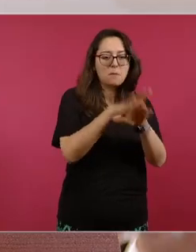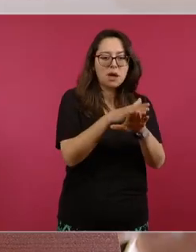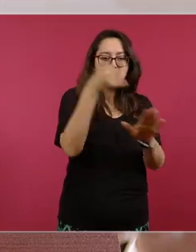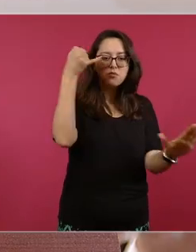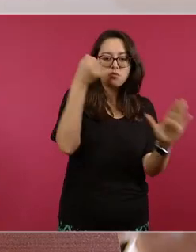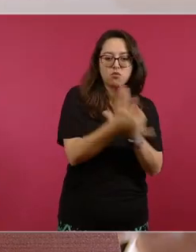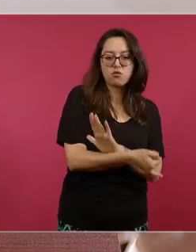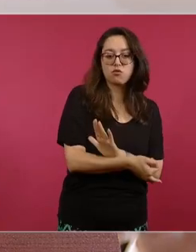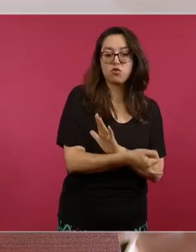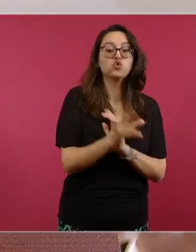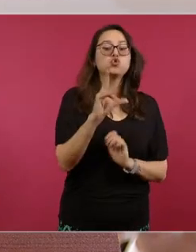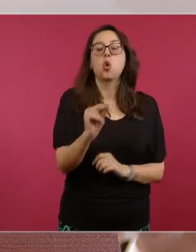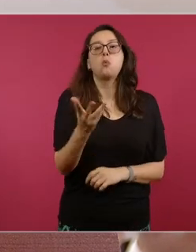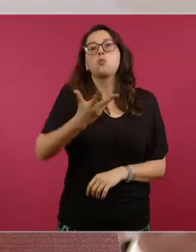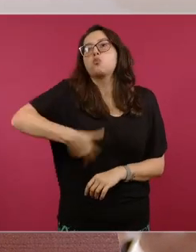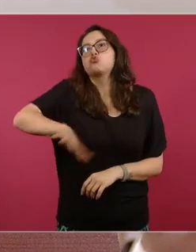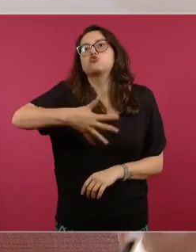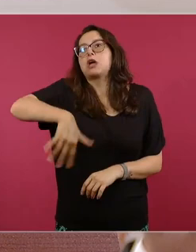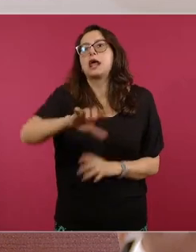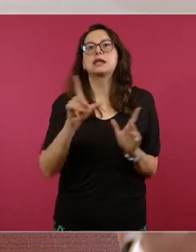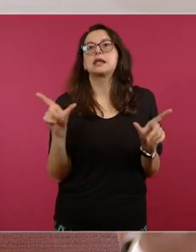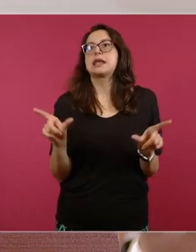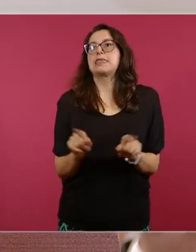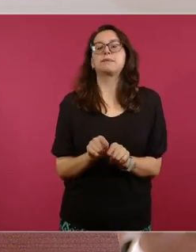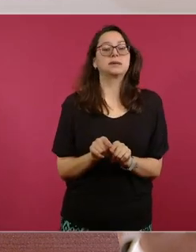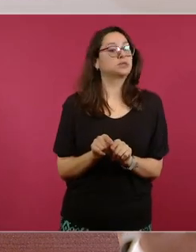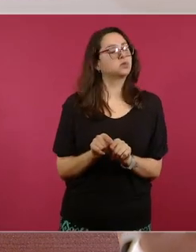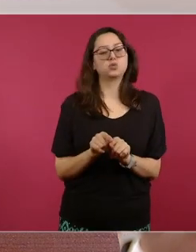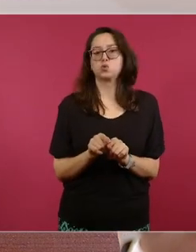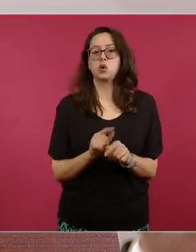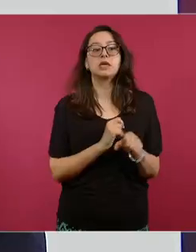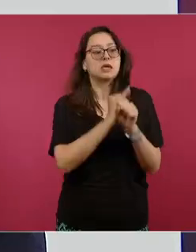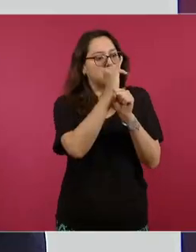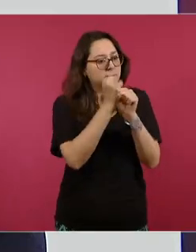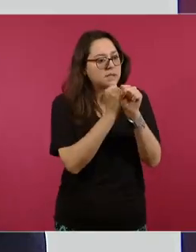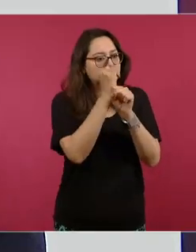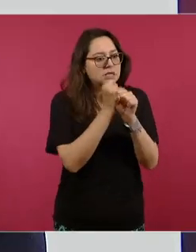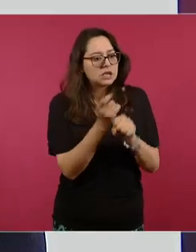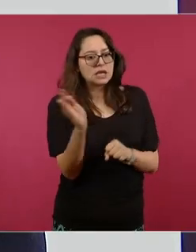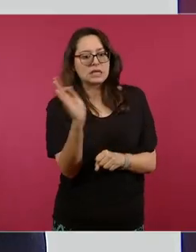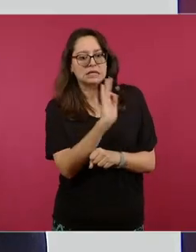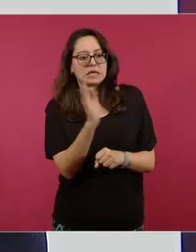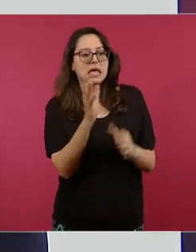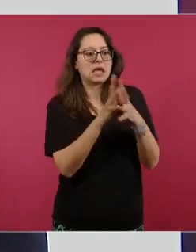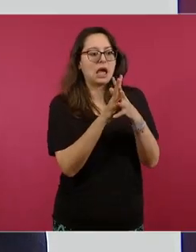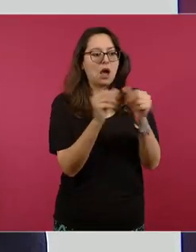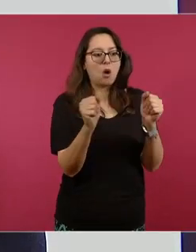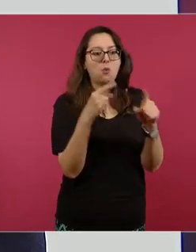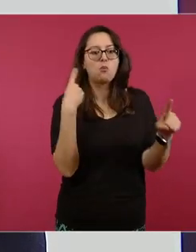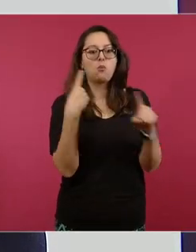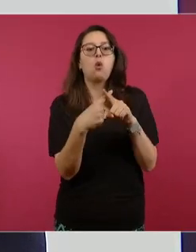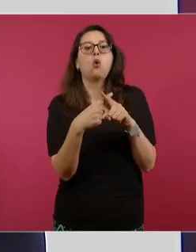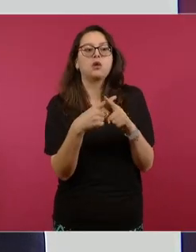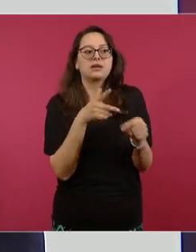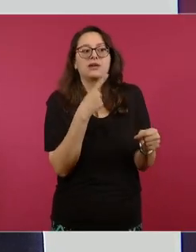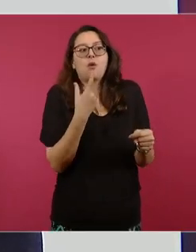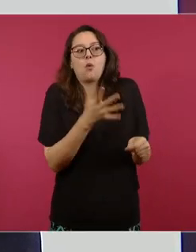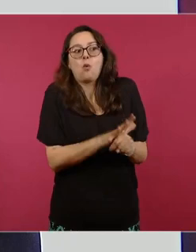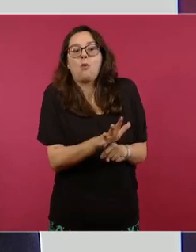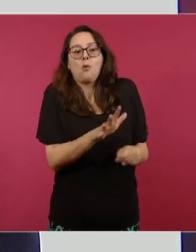estamos solamente limitados a la búsqueda generalizada sino que estamos realizando también la búsqueda